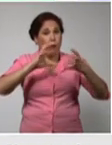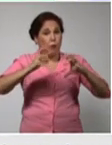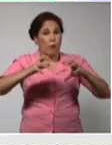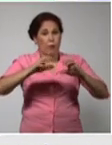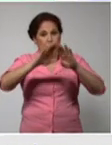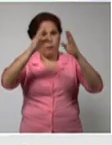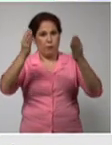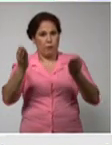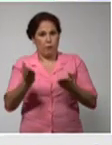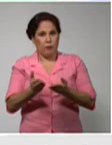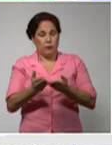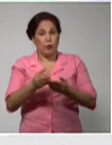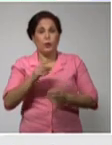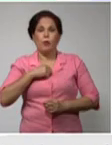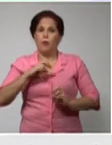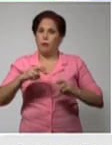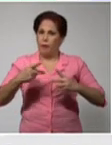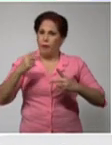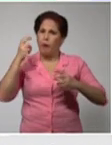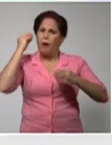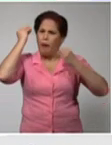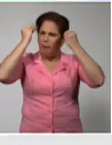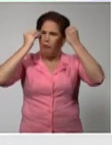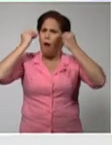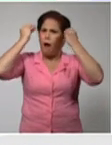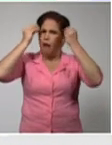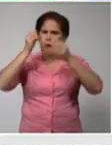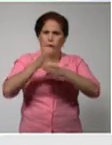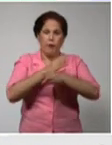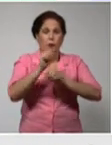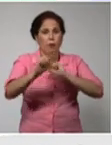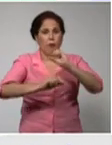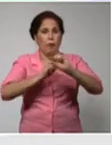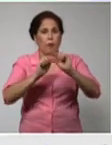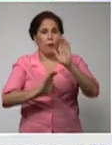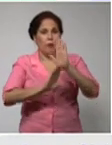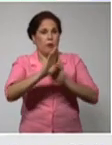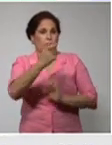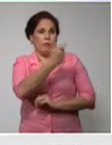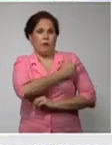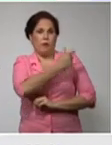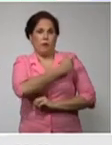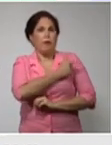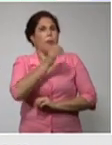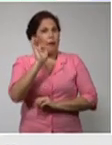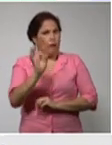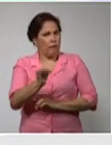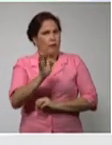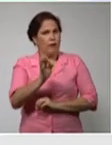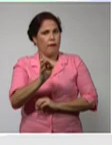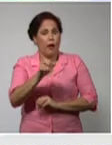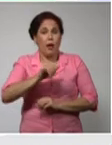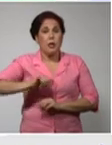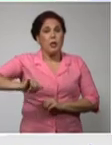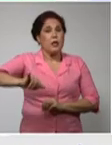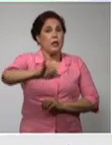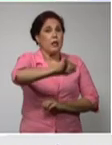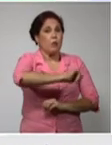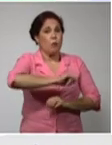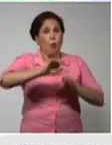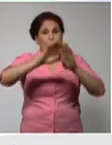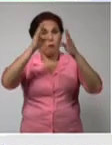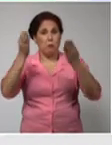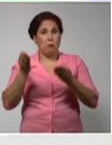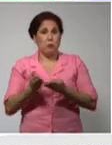reitero se han hecho análisis se va avanzando en la vacunación es verdad que este compartimento no es parejo en todos los